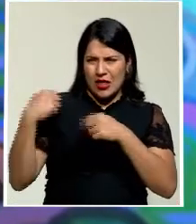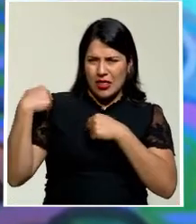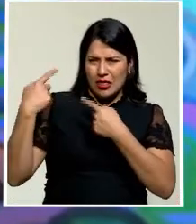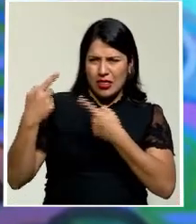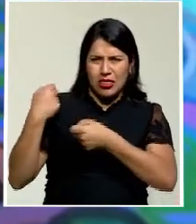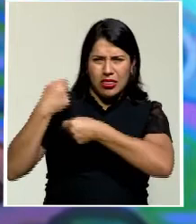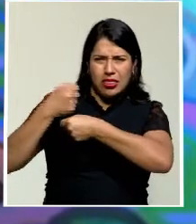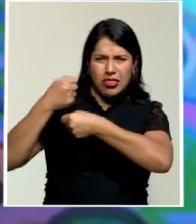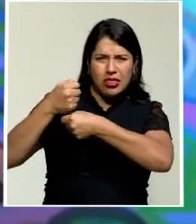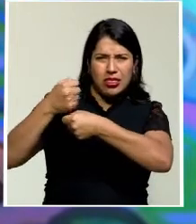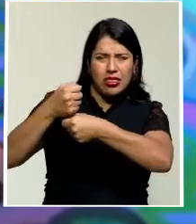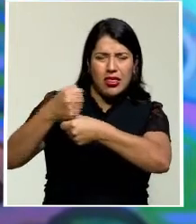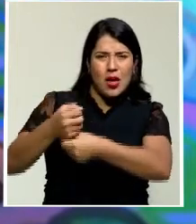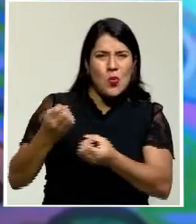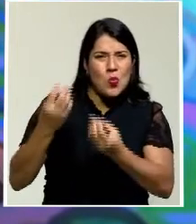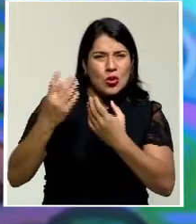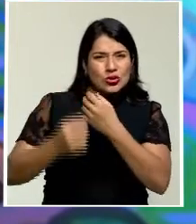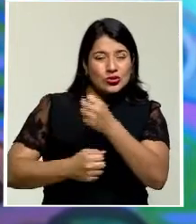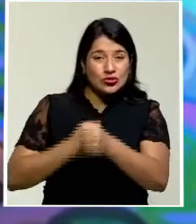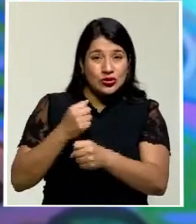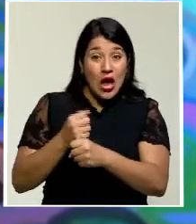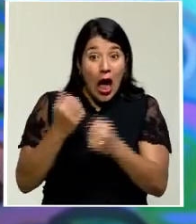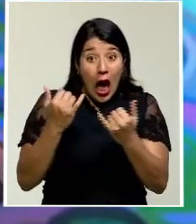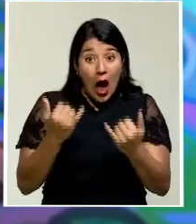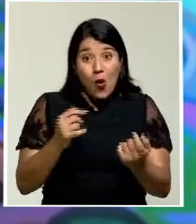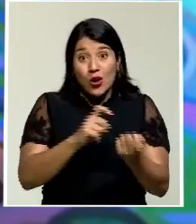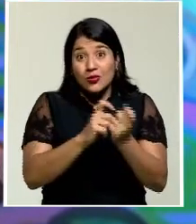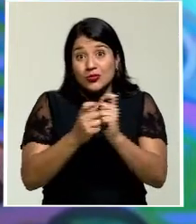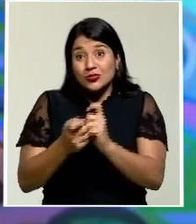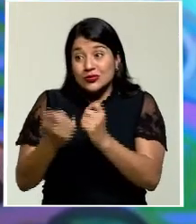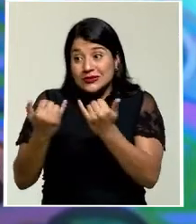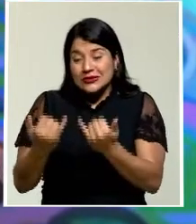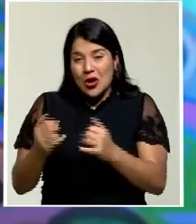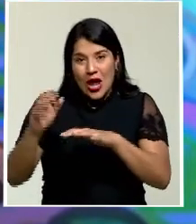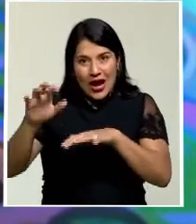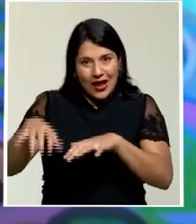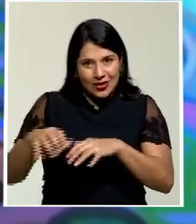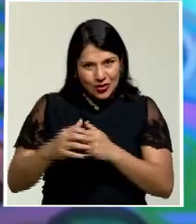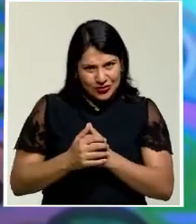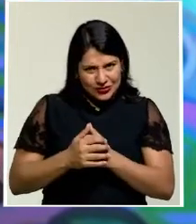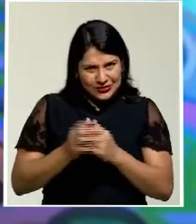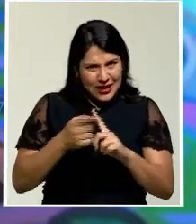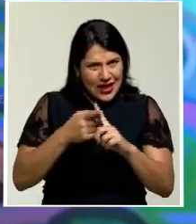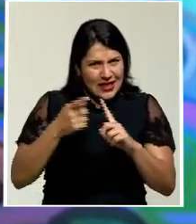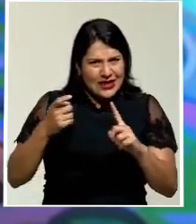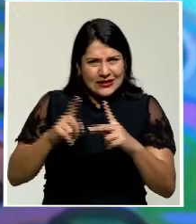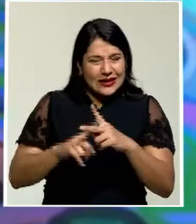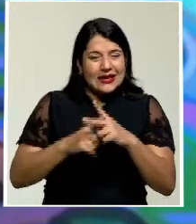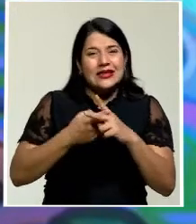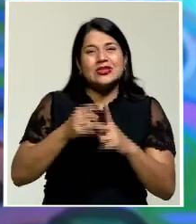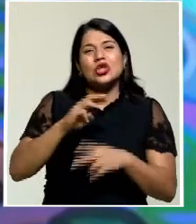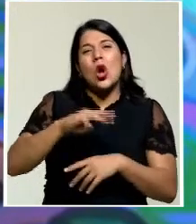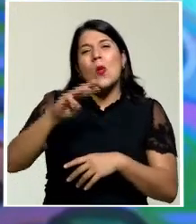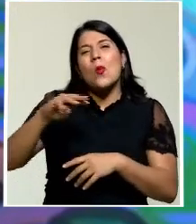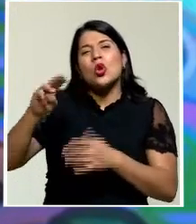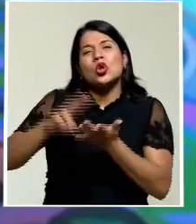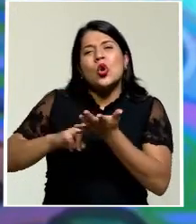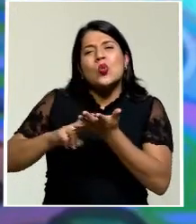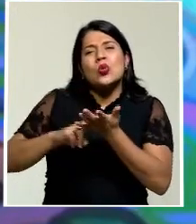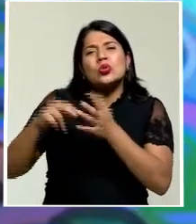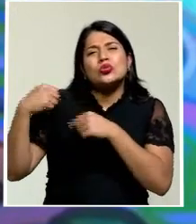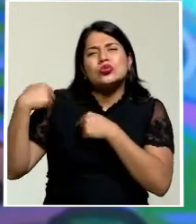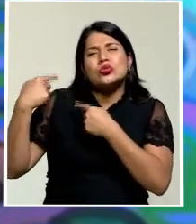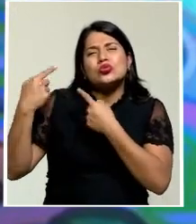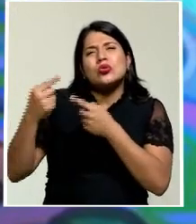generaciones, se convierte en cantón. Y es que desde sus inicios, Monteverde ha caminado mirando al